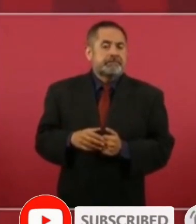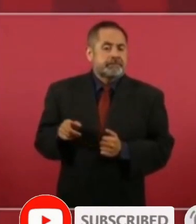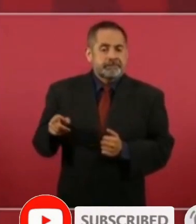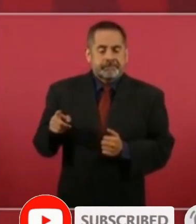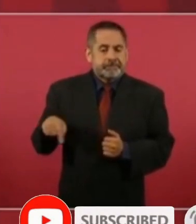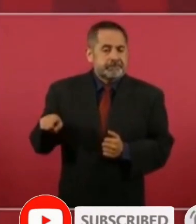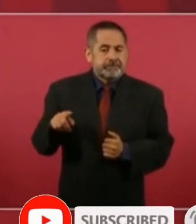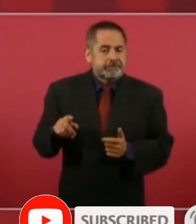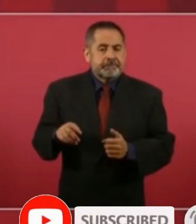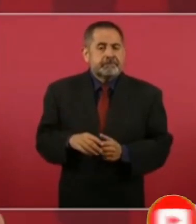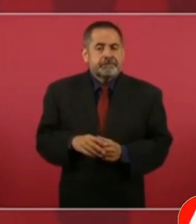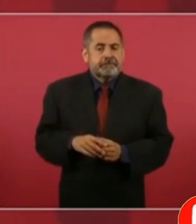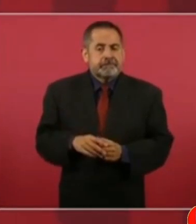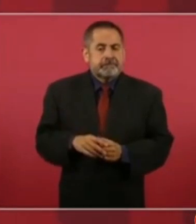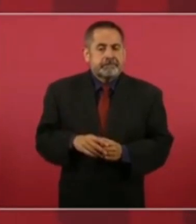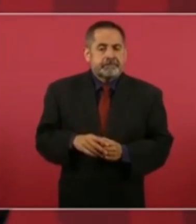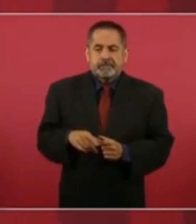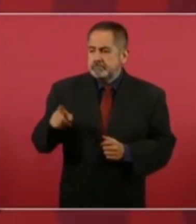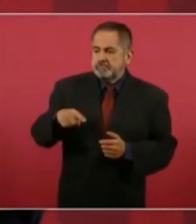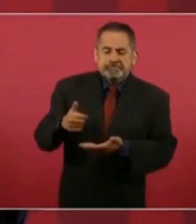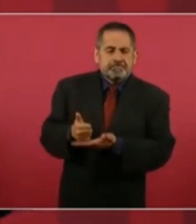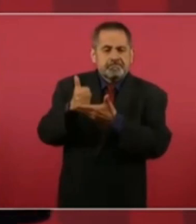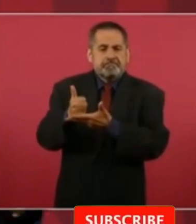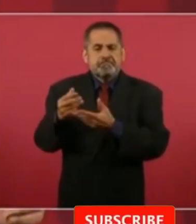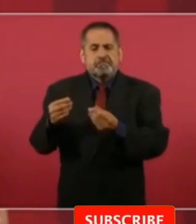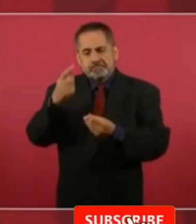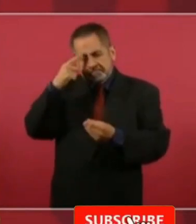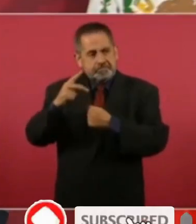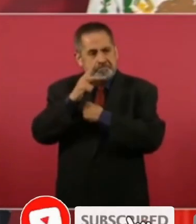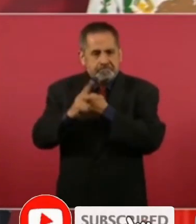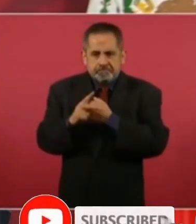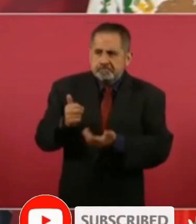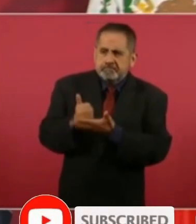Y, cómo ayudan al país.